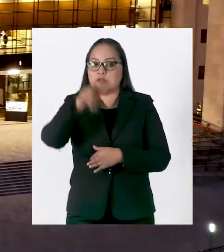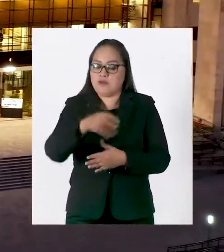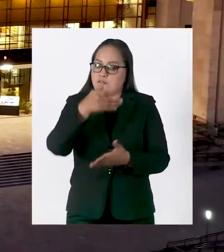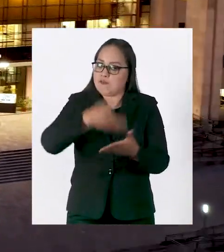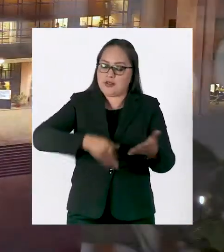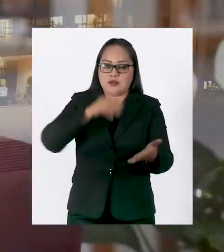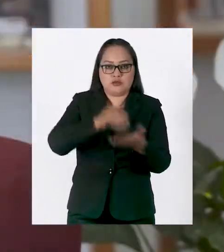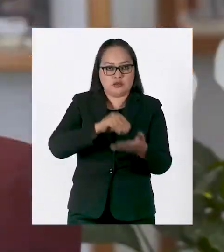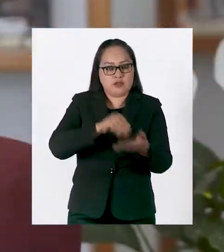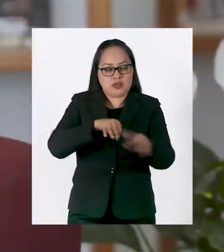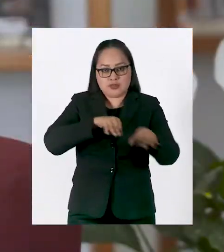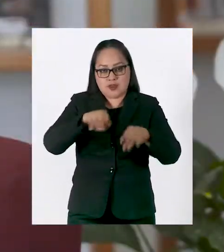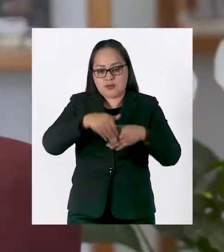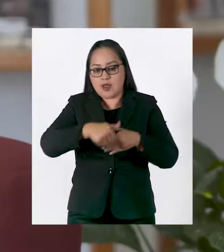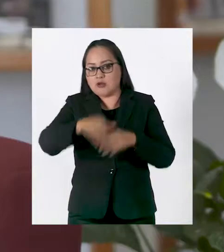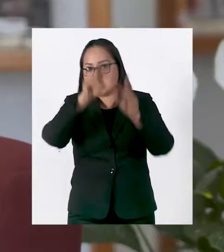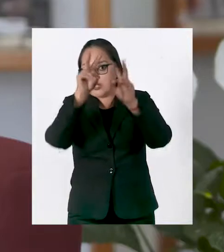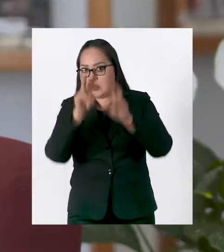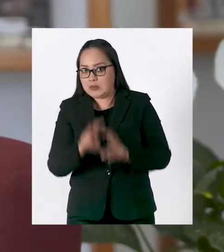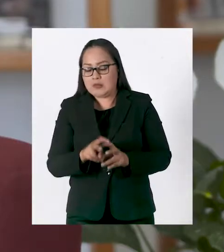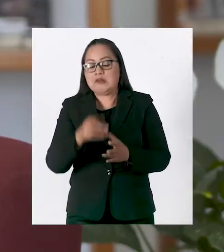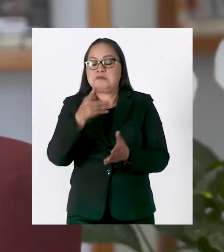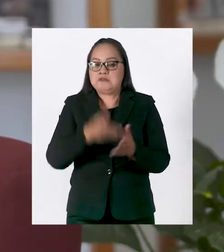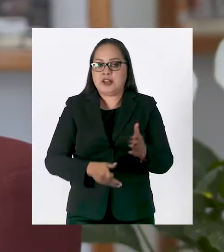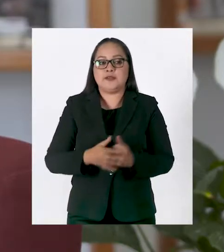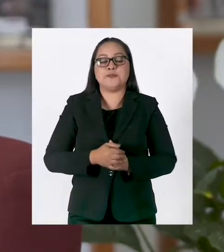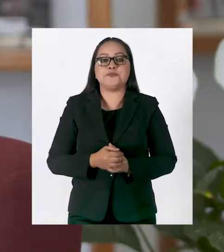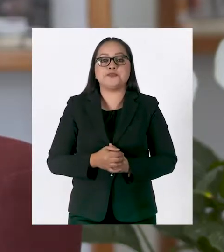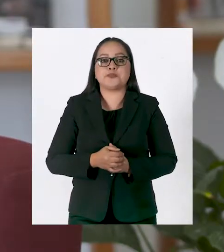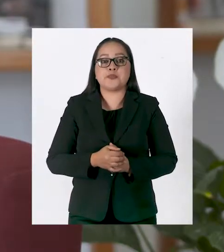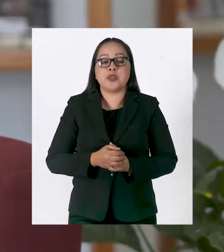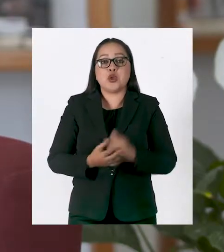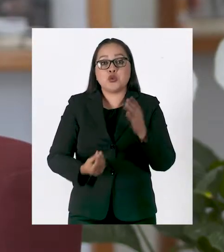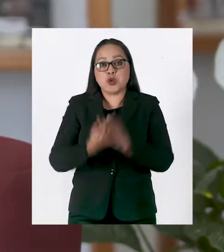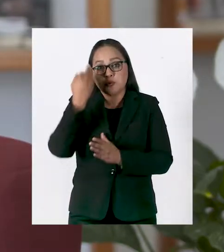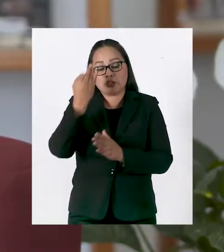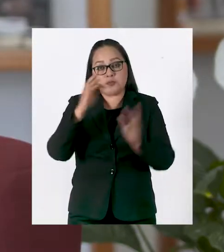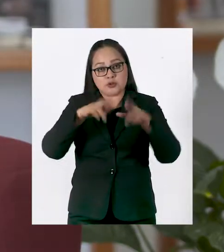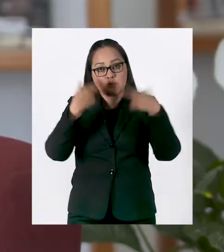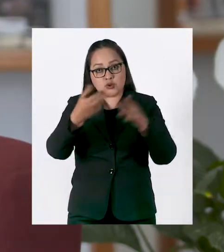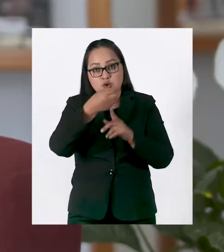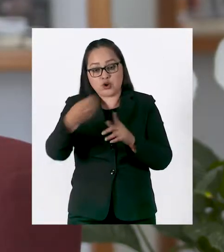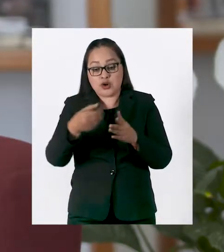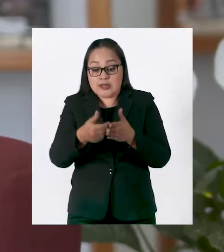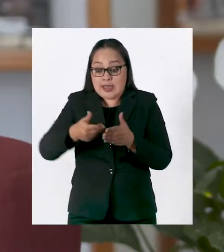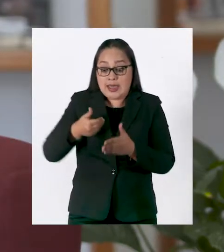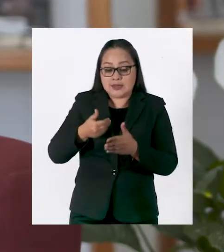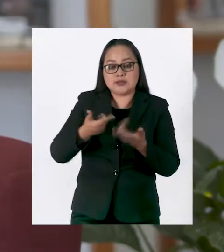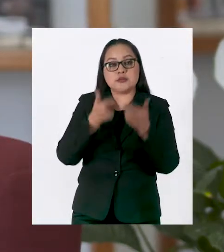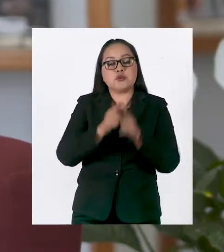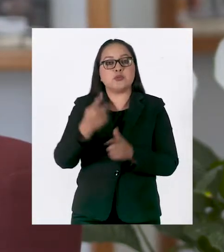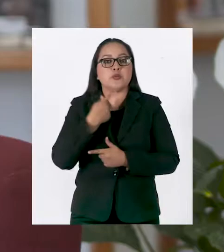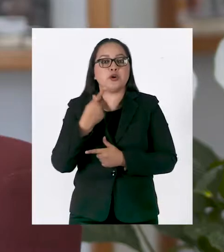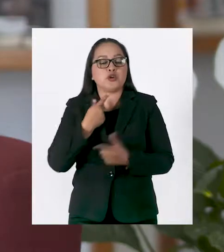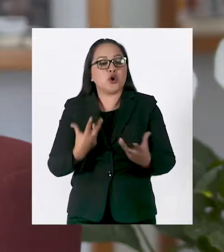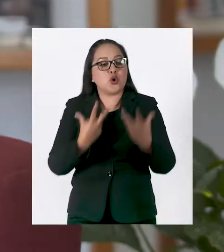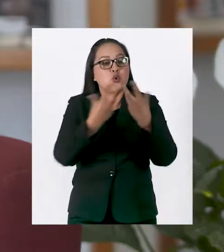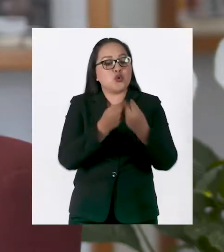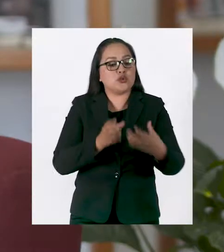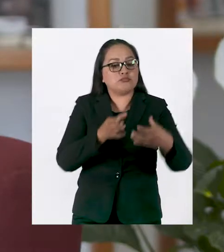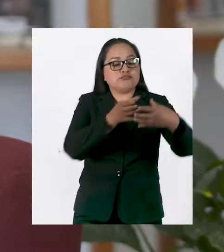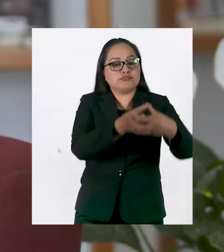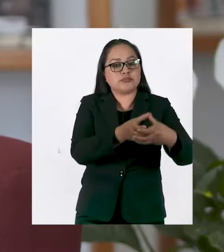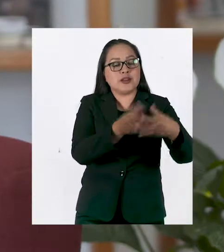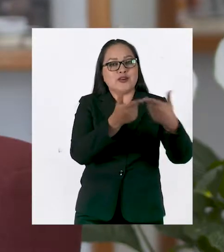legislatura y aún queda mucho trabajo por delante. Antes de dar inicio a un nuevo periodo de sesiones, los grupos parlamentarios